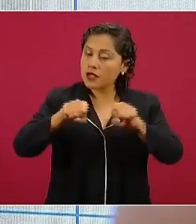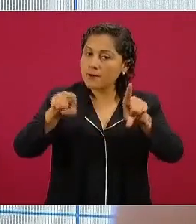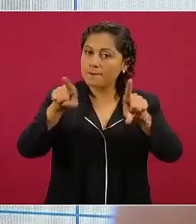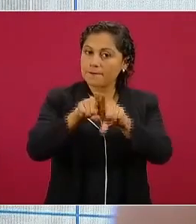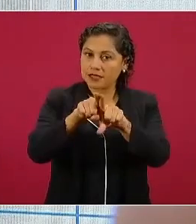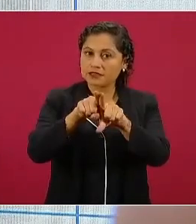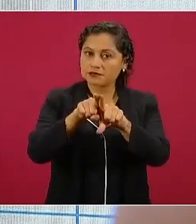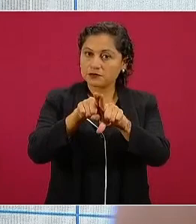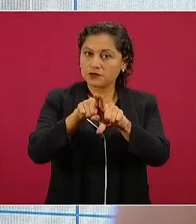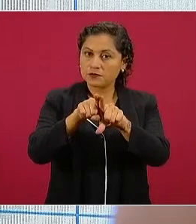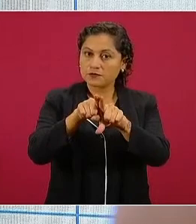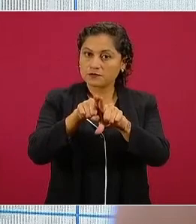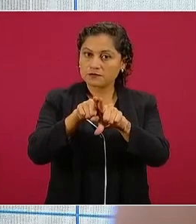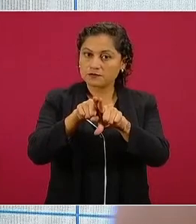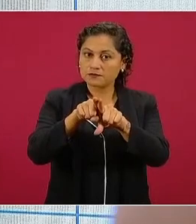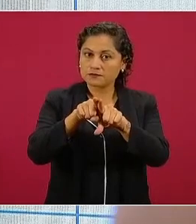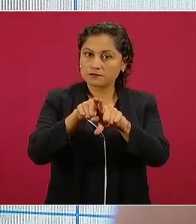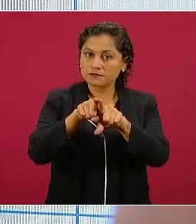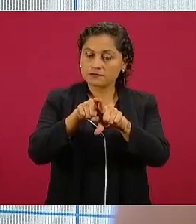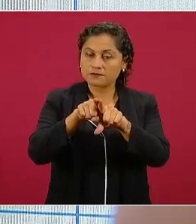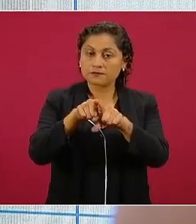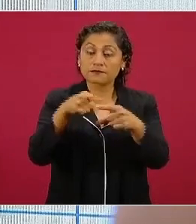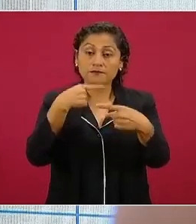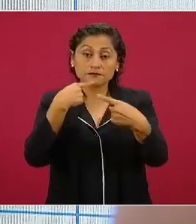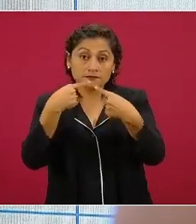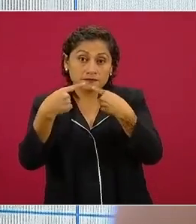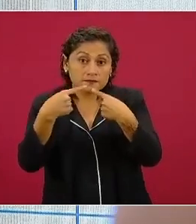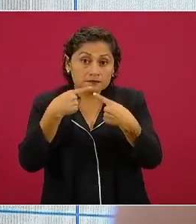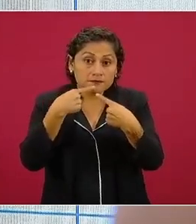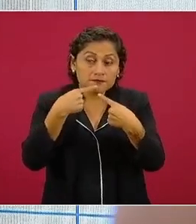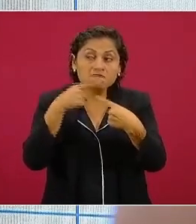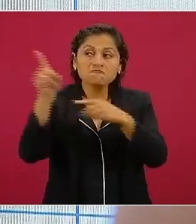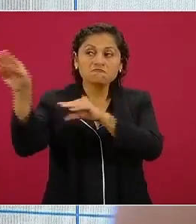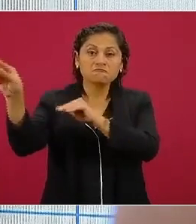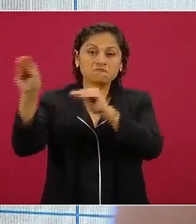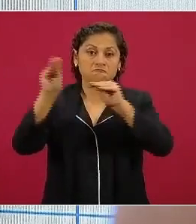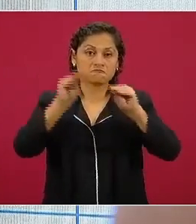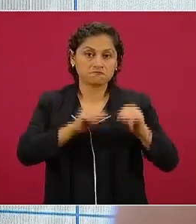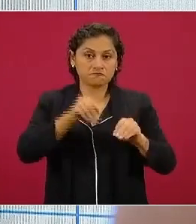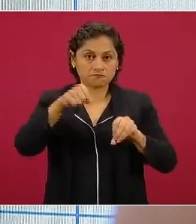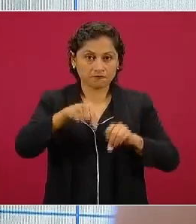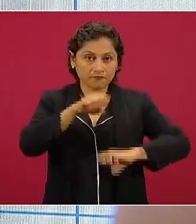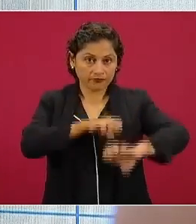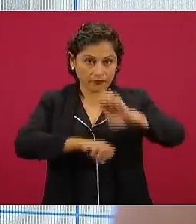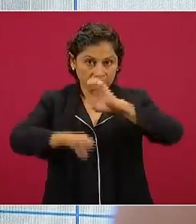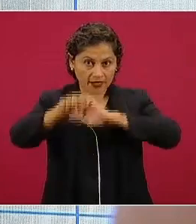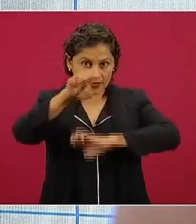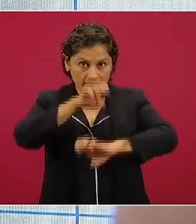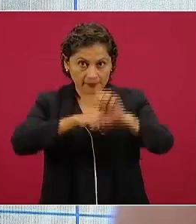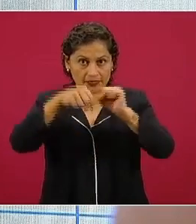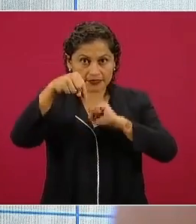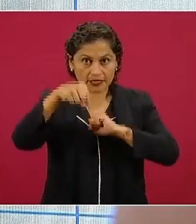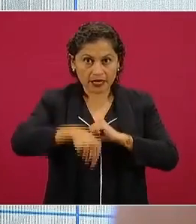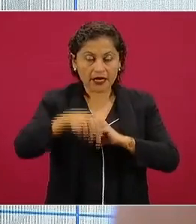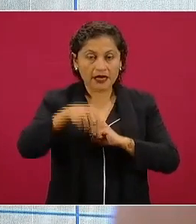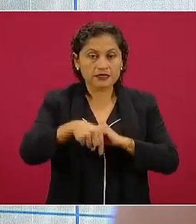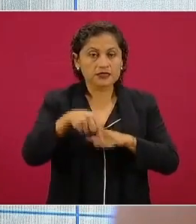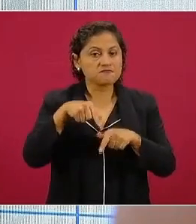que venían a cometer con impunidad